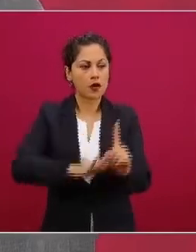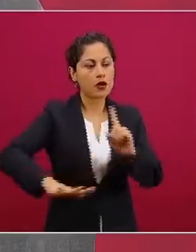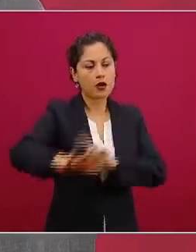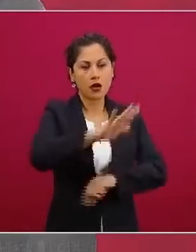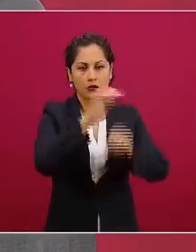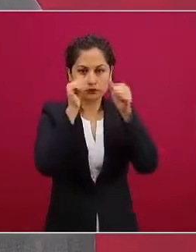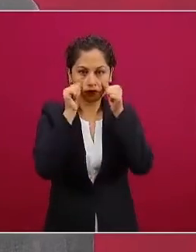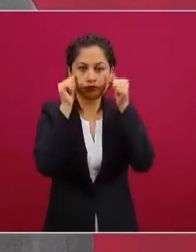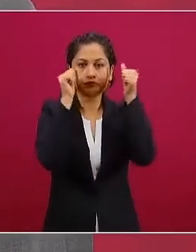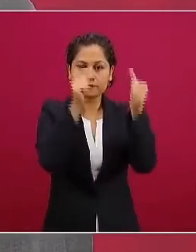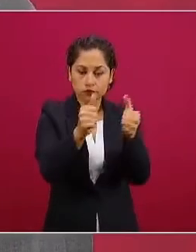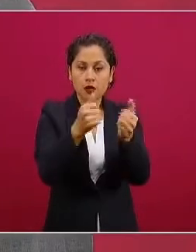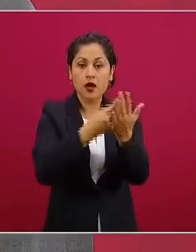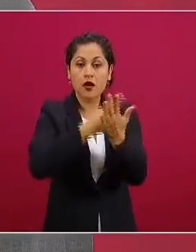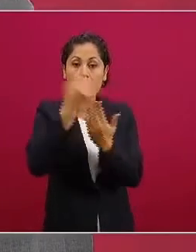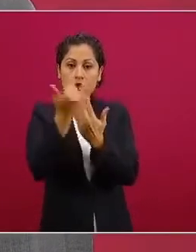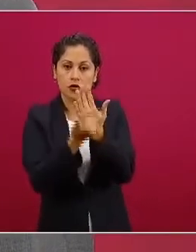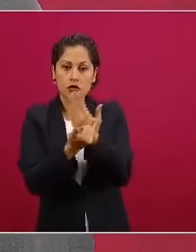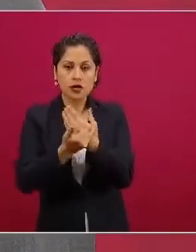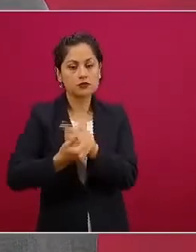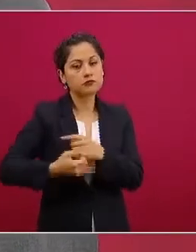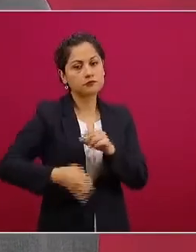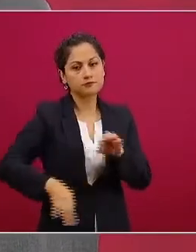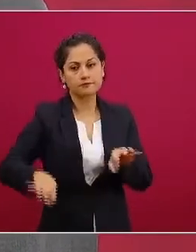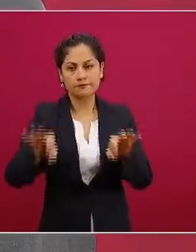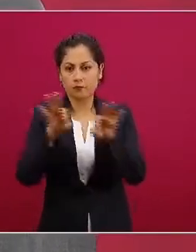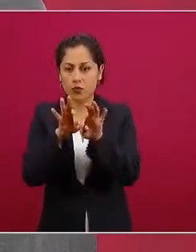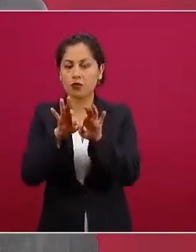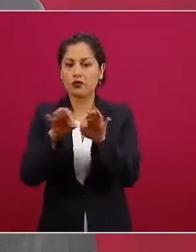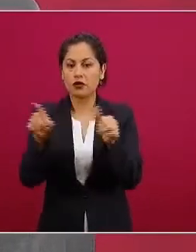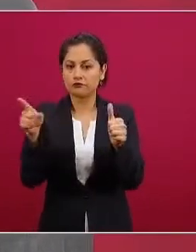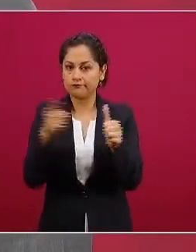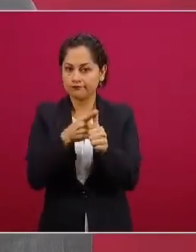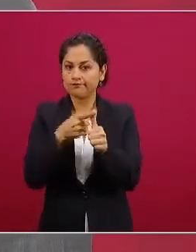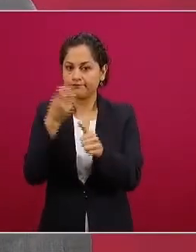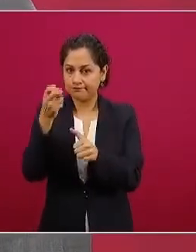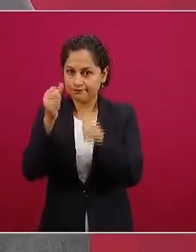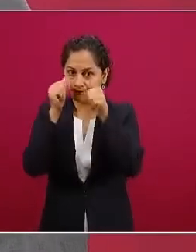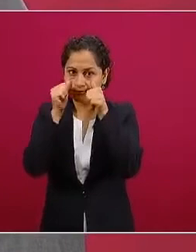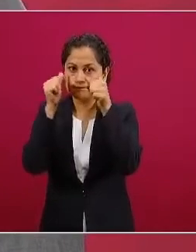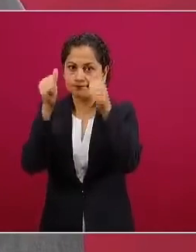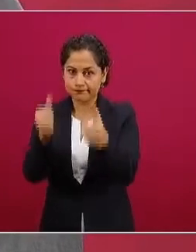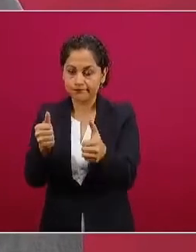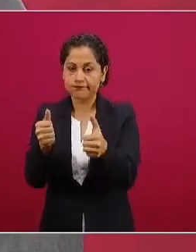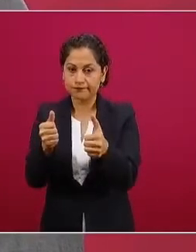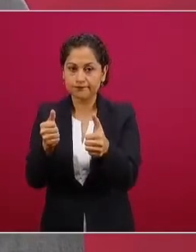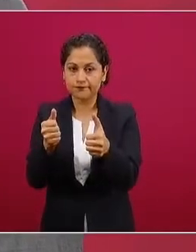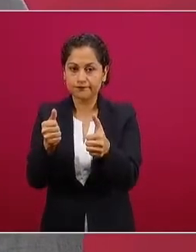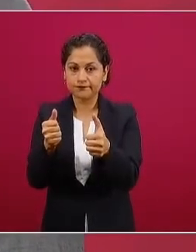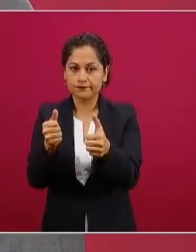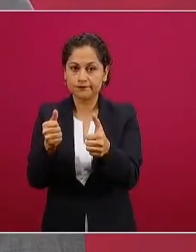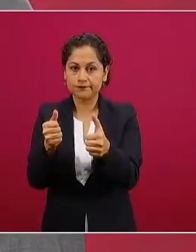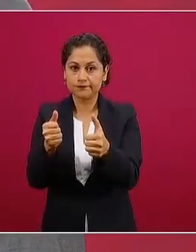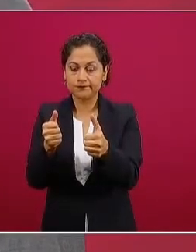proyectos prioritarios en 622 mil